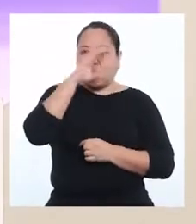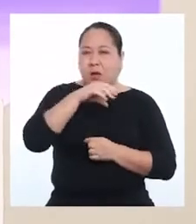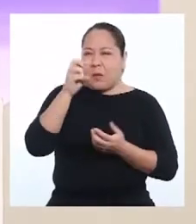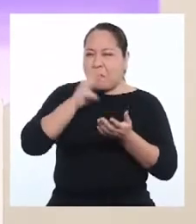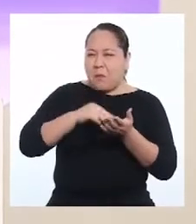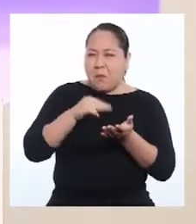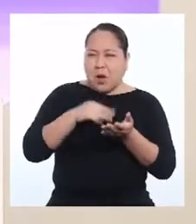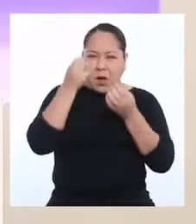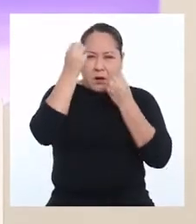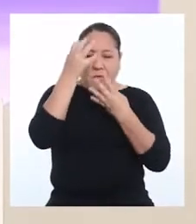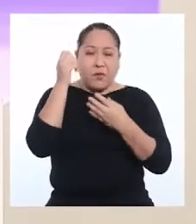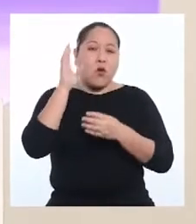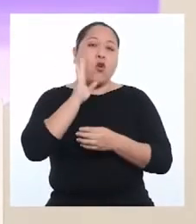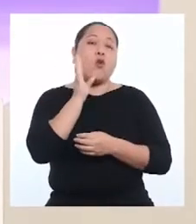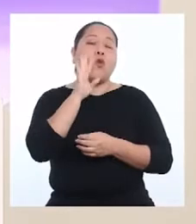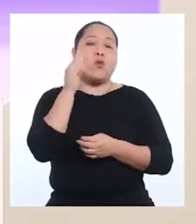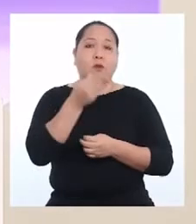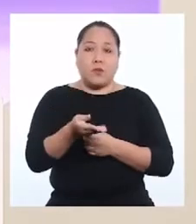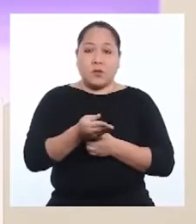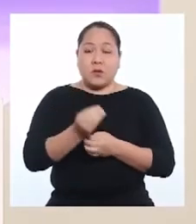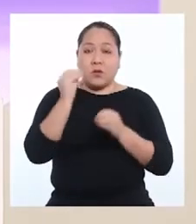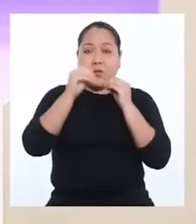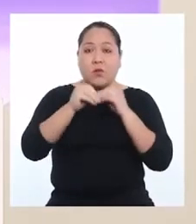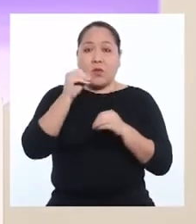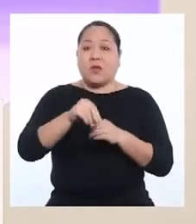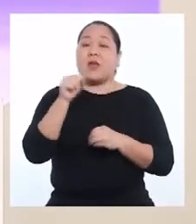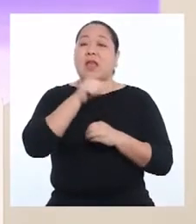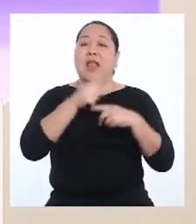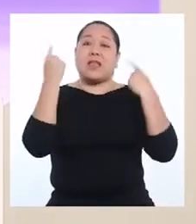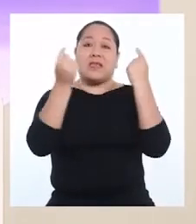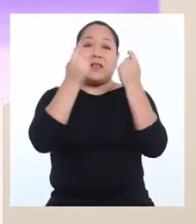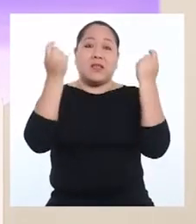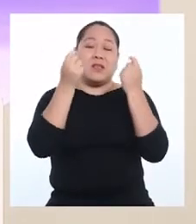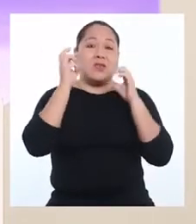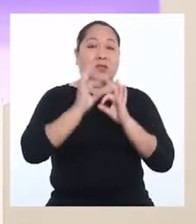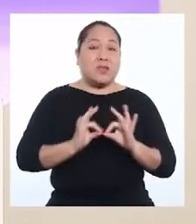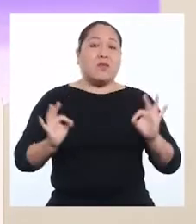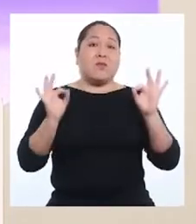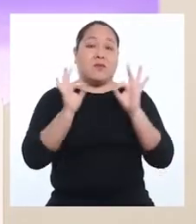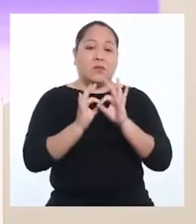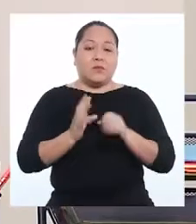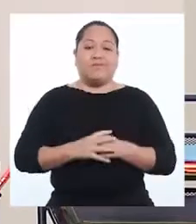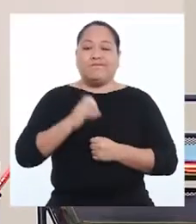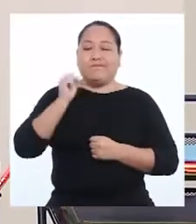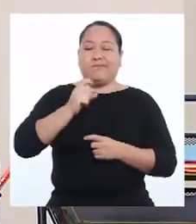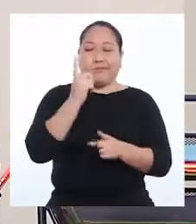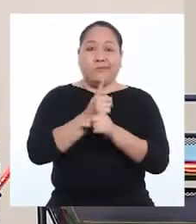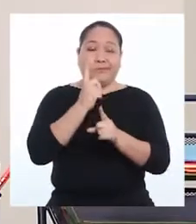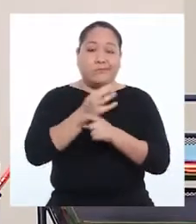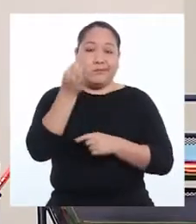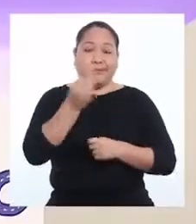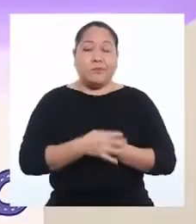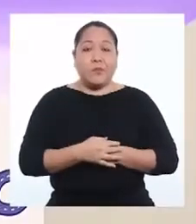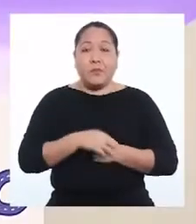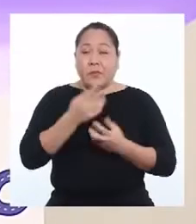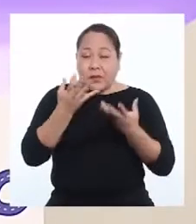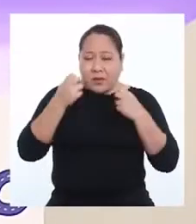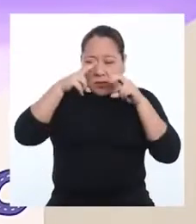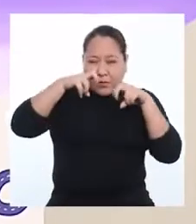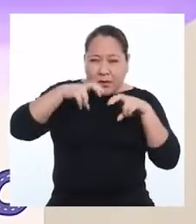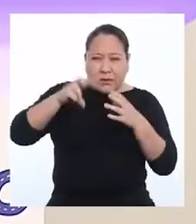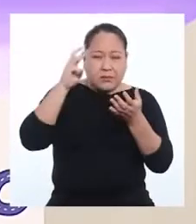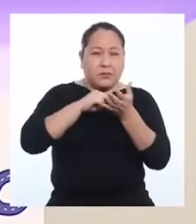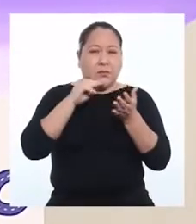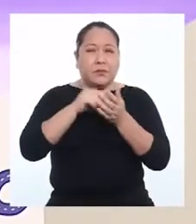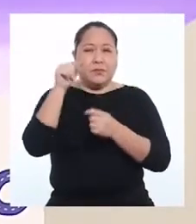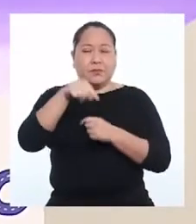buscar más información sobre la contaminación que se genera en nuestras festividades más importantes. Tienes razón. Quiero averiguar